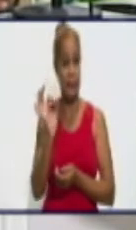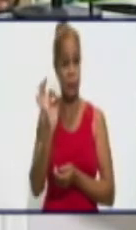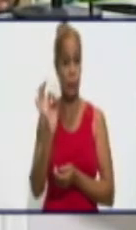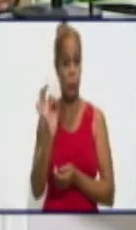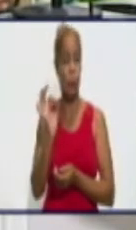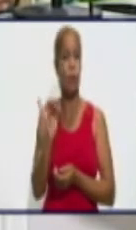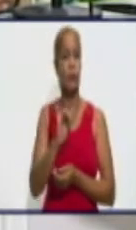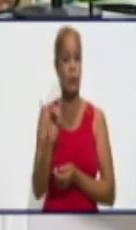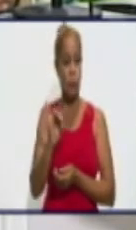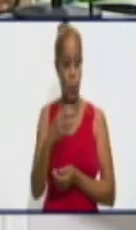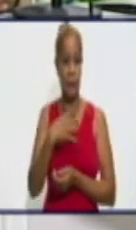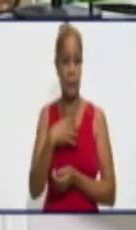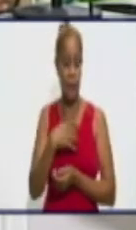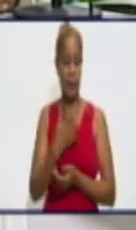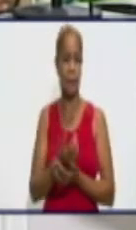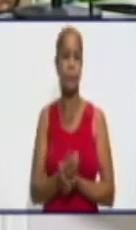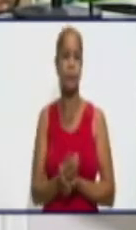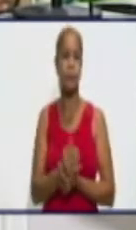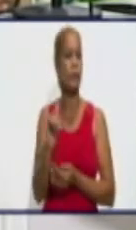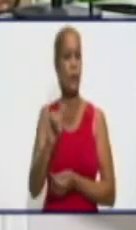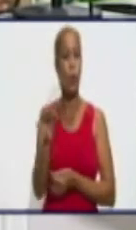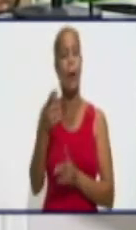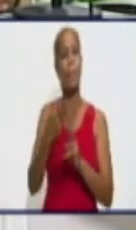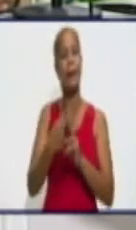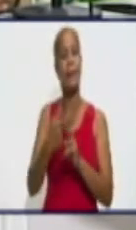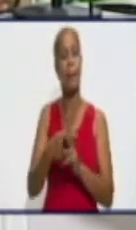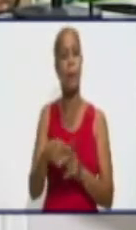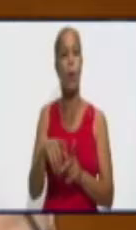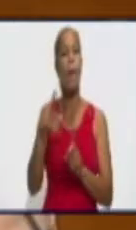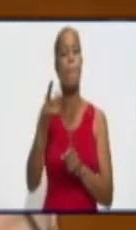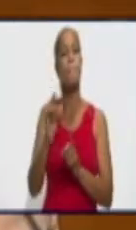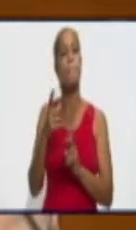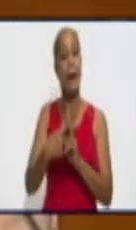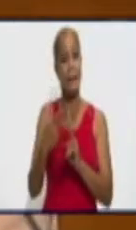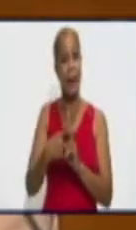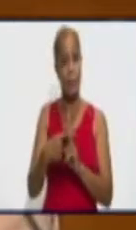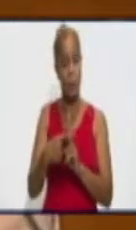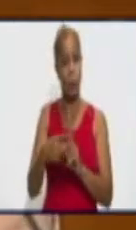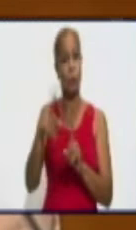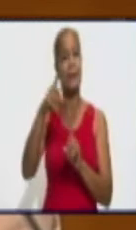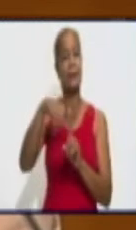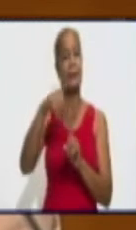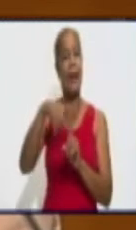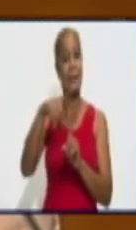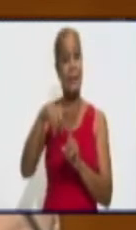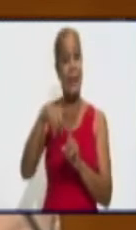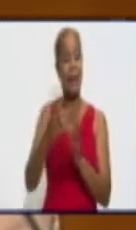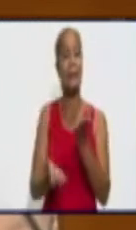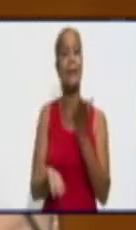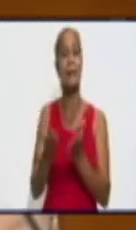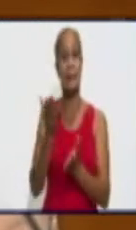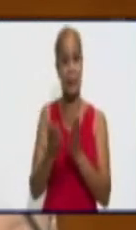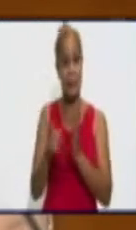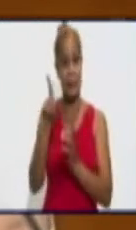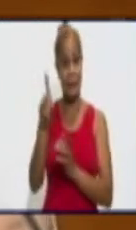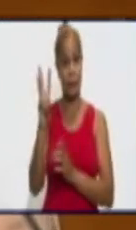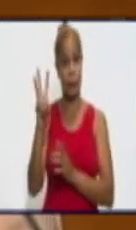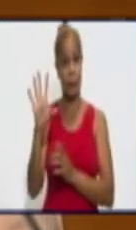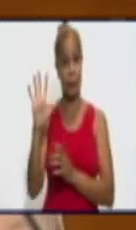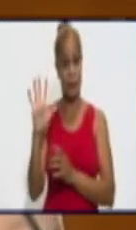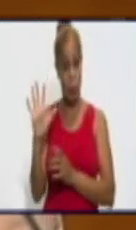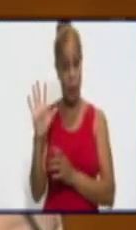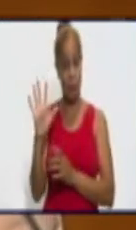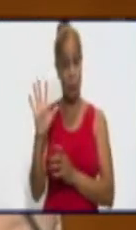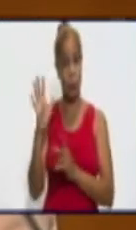también sería bueno? Bayamo ya tiene una tasa de incidencia de 134 y Granma ya tiene 64